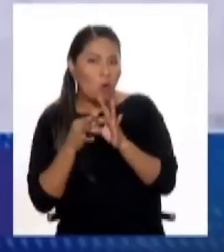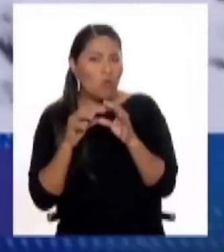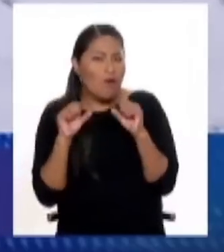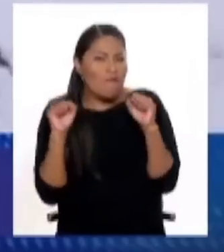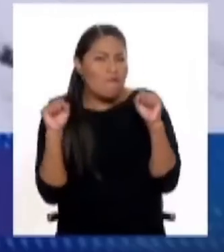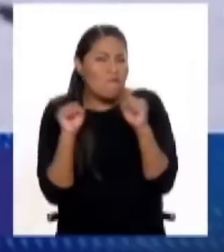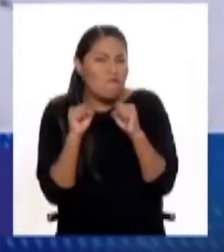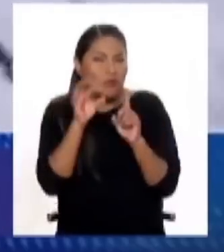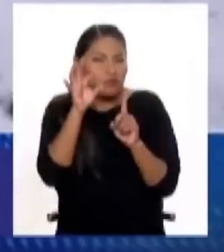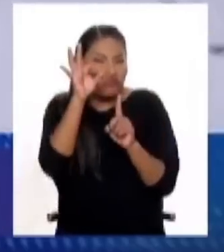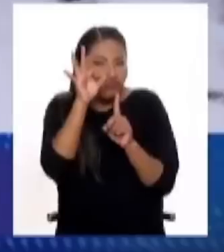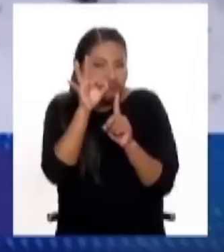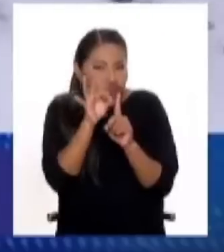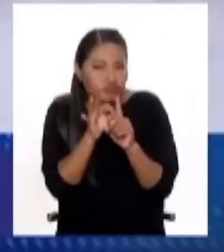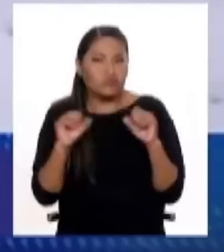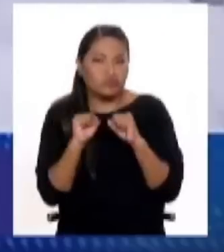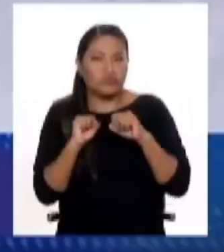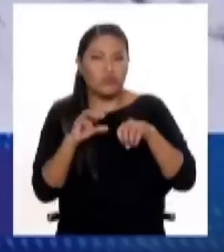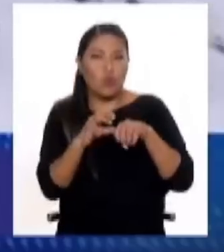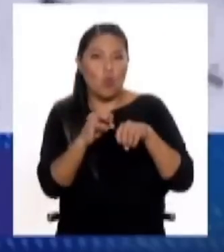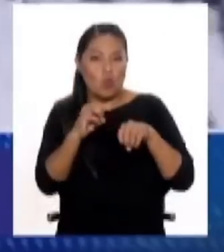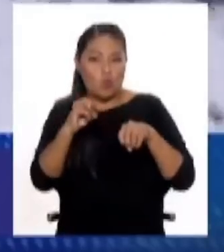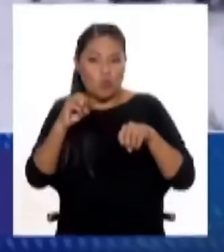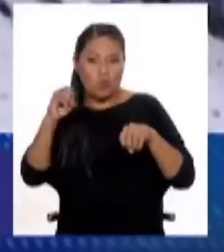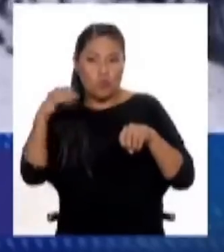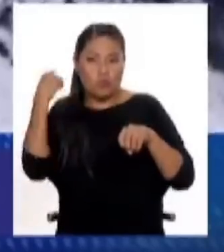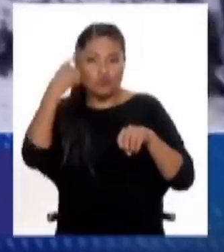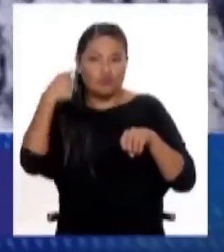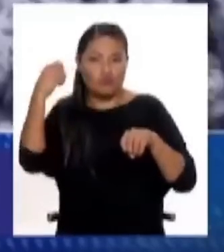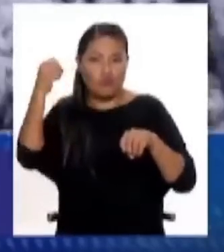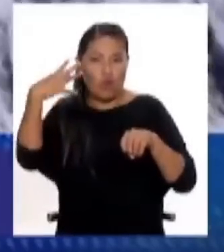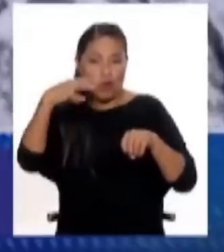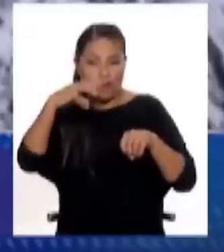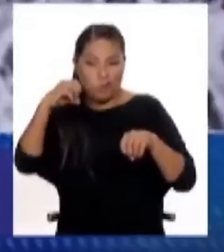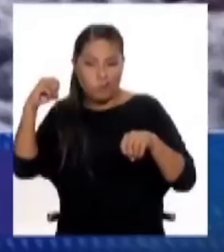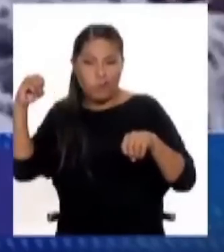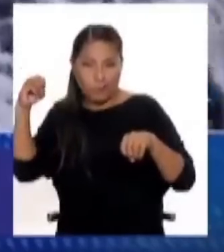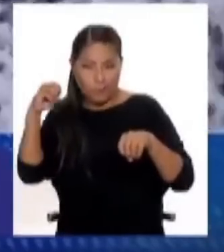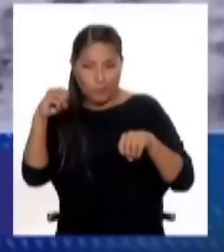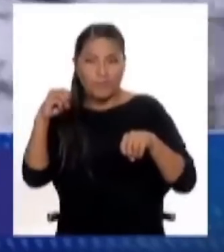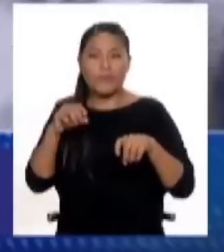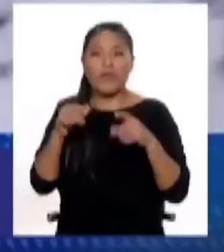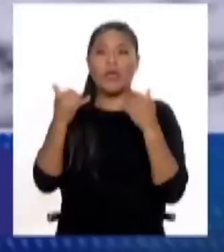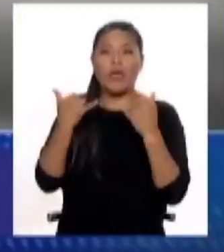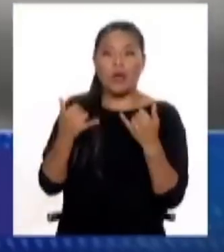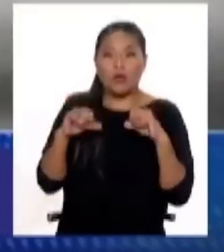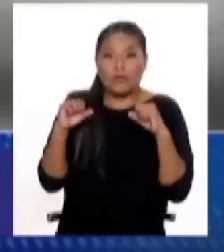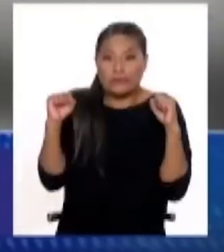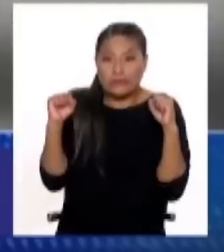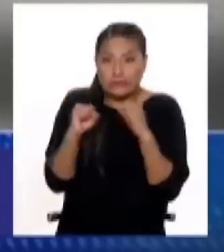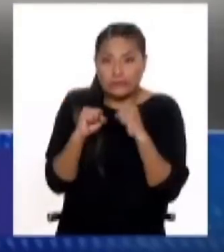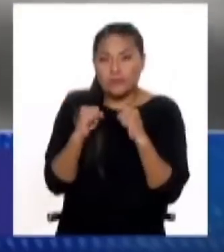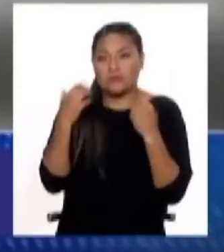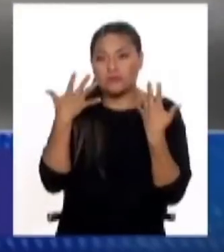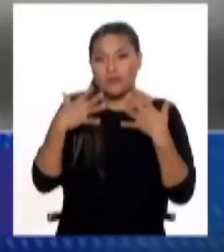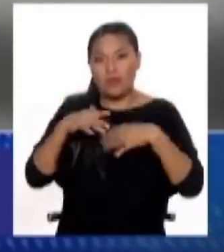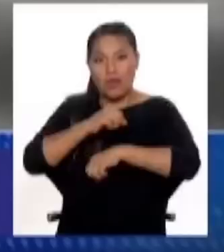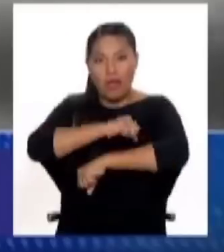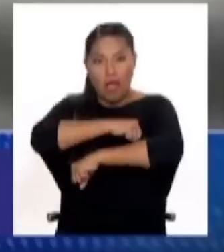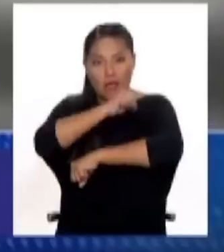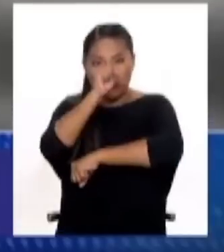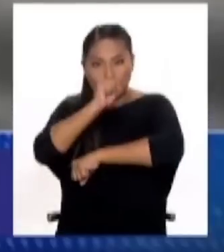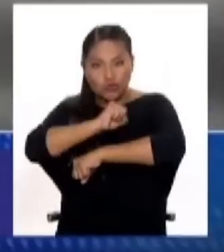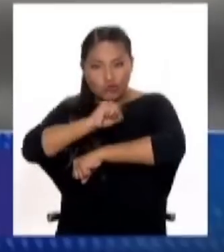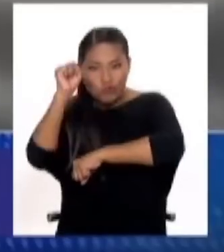digamos, estos descensos en esta temporada. Pero tanto los friajes en la Amazonía como las heladas y las